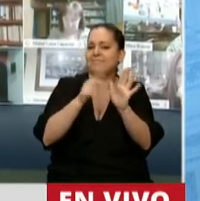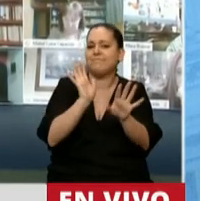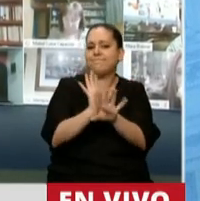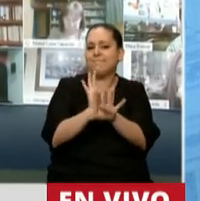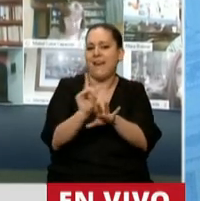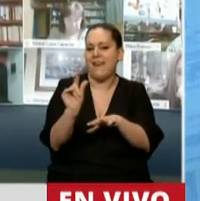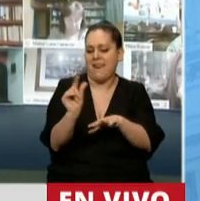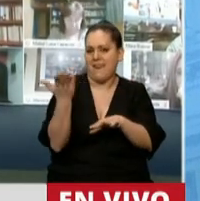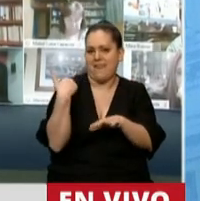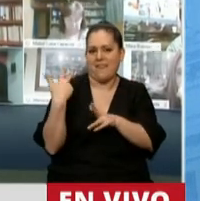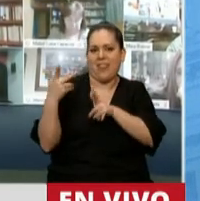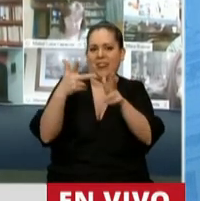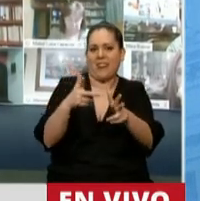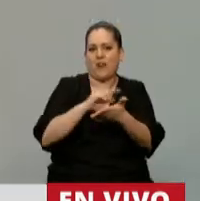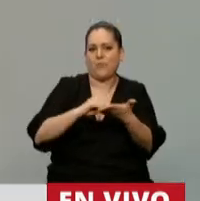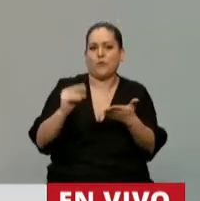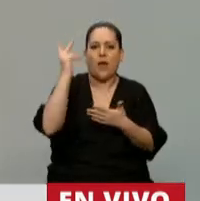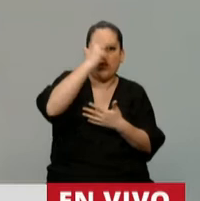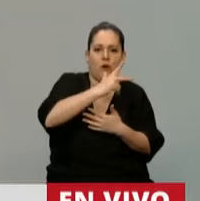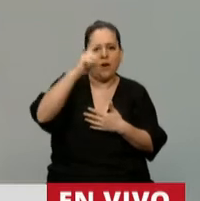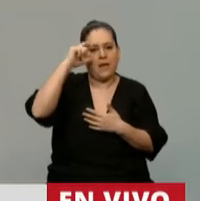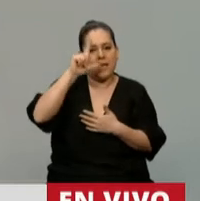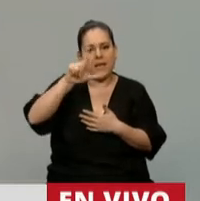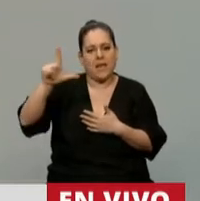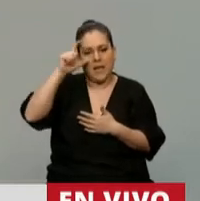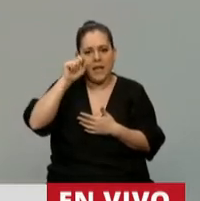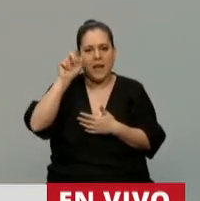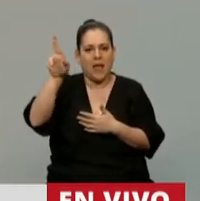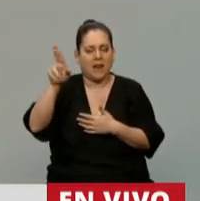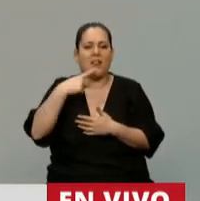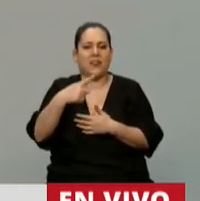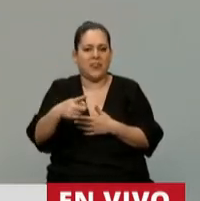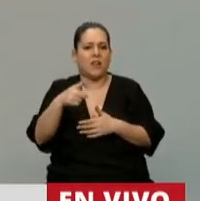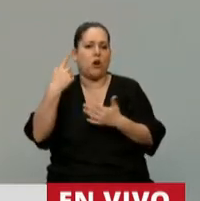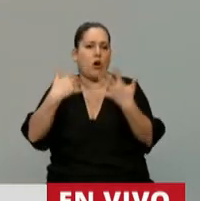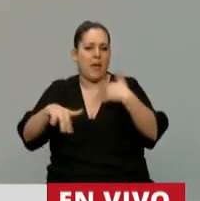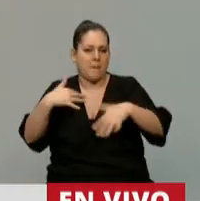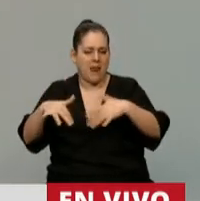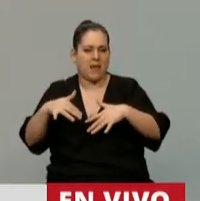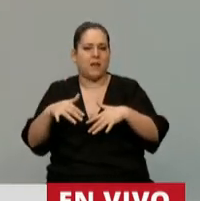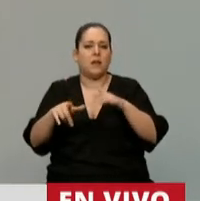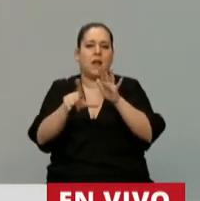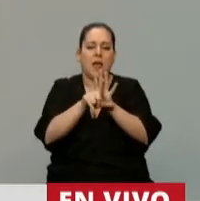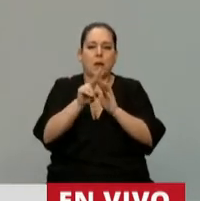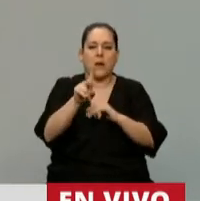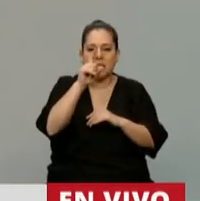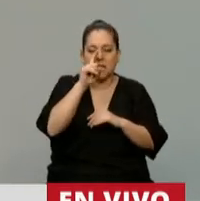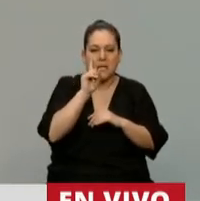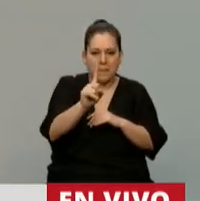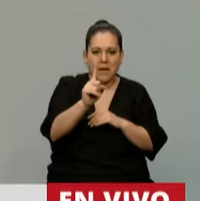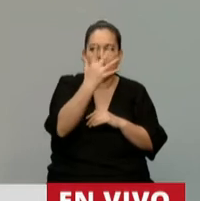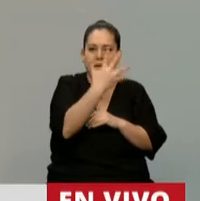lo dijo hace un momento el diputado Heller, en la emergencia declarada por la ley 27.541